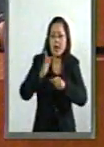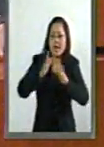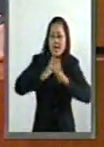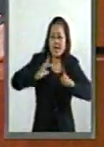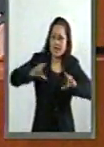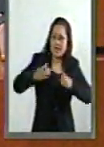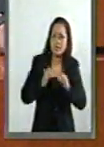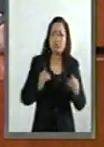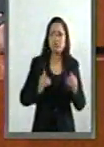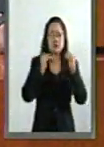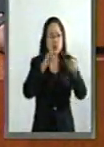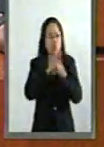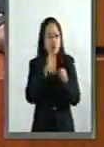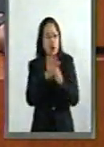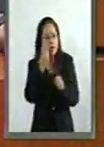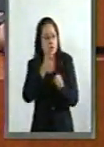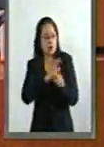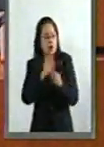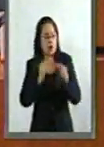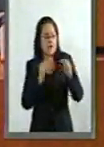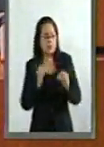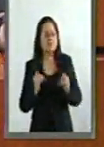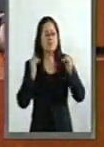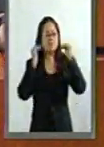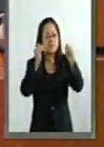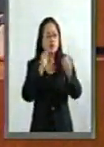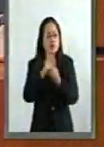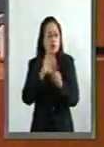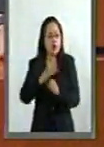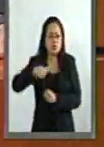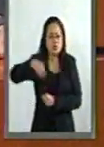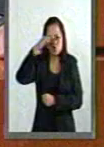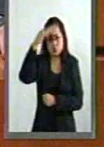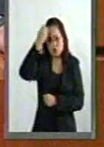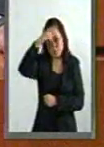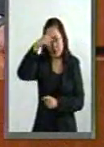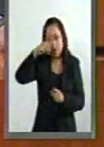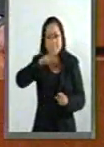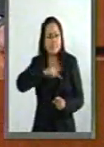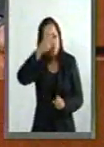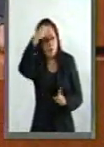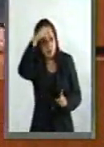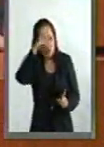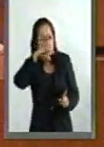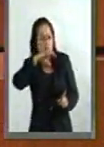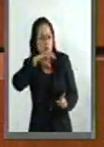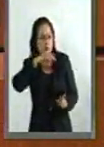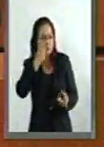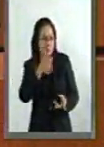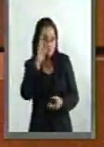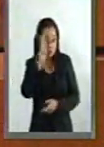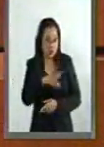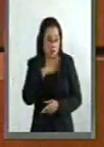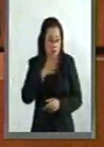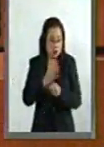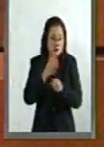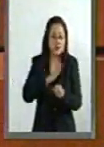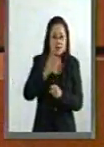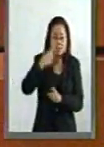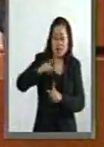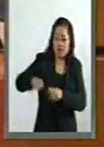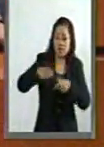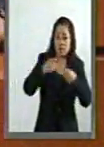argumentando que esto es un puesto de alto nivel. Desde nuestro punto de vista, desde mi punto de vista, esto no es suficiente